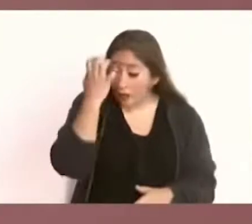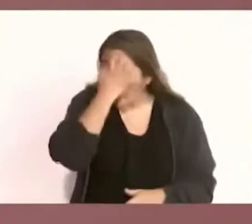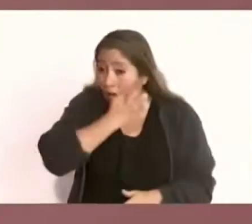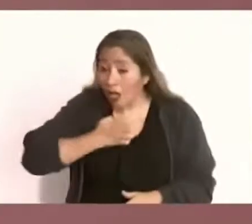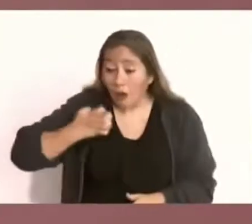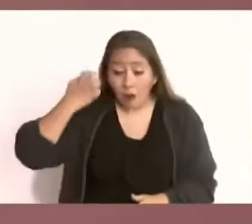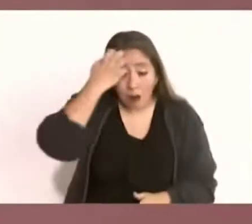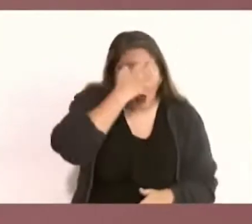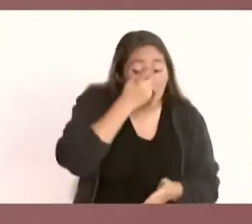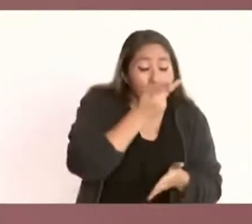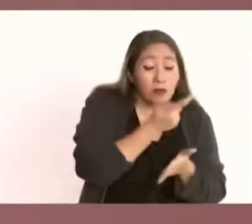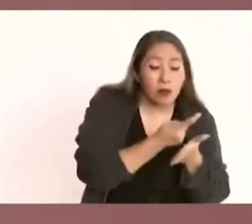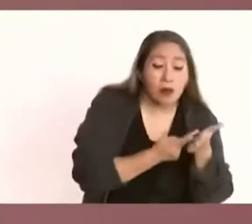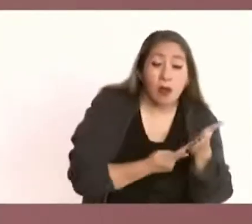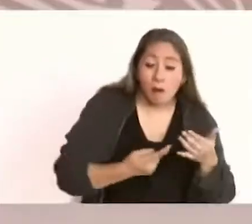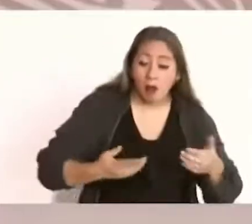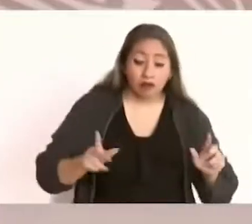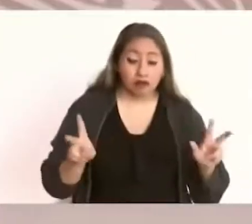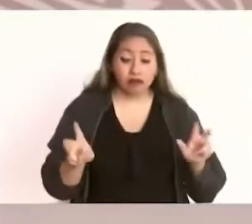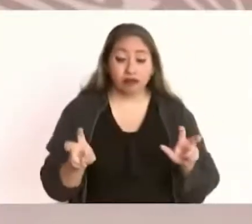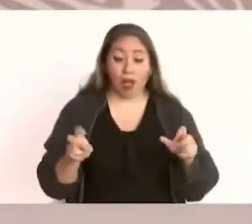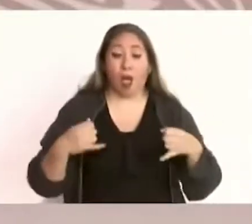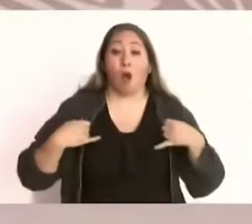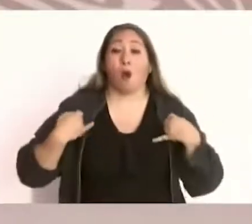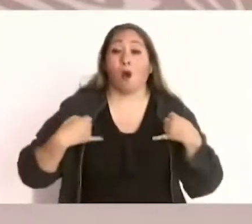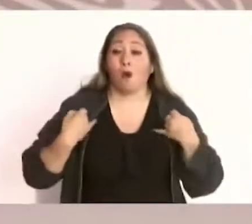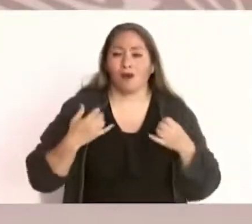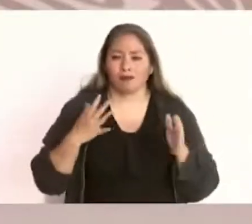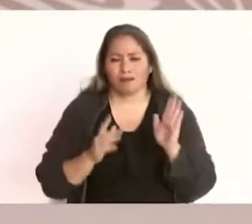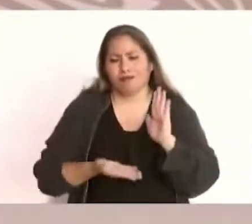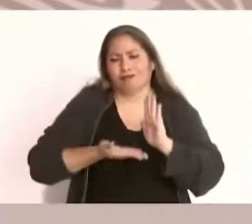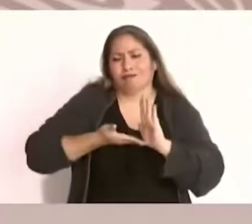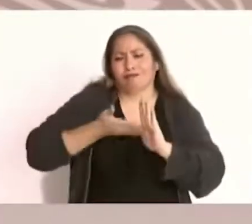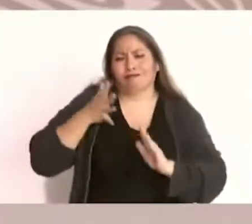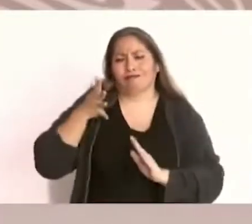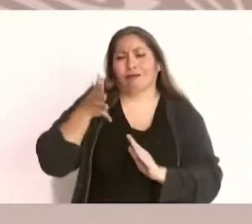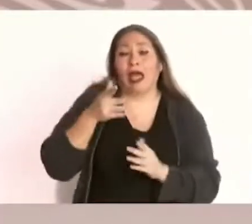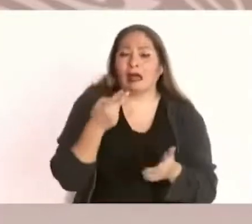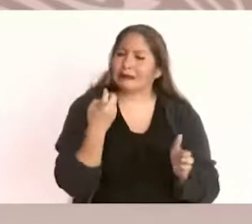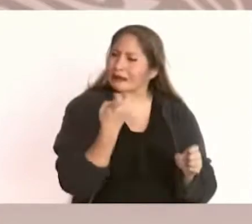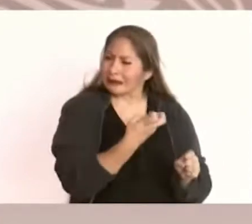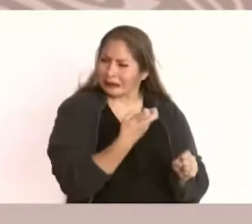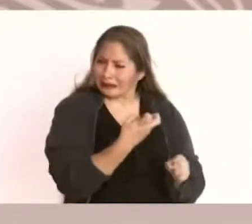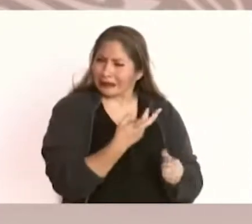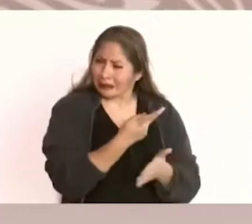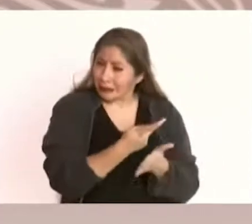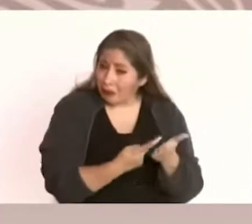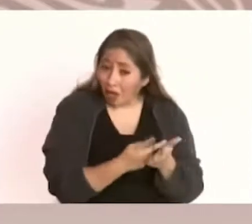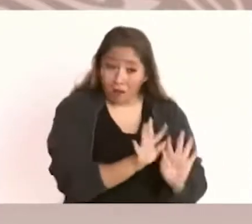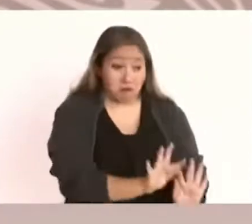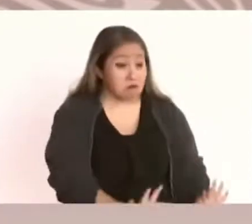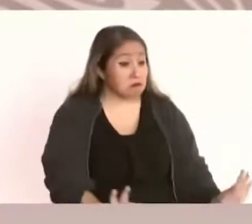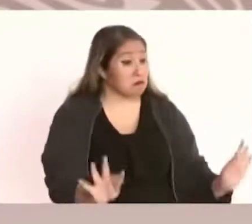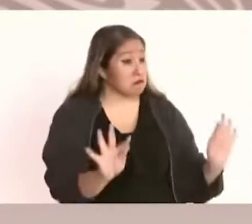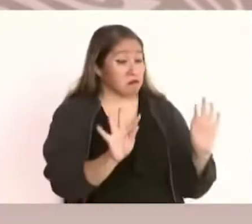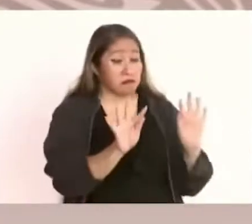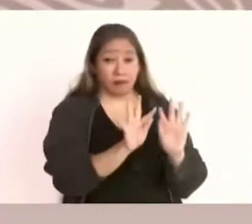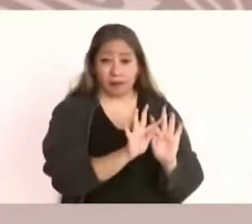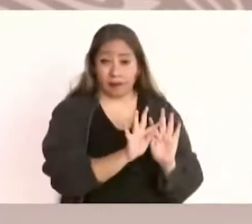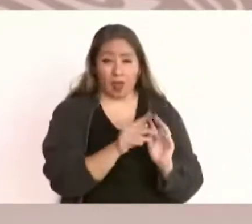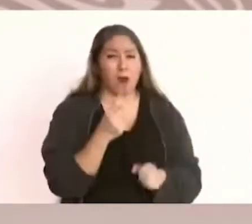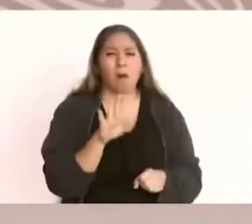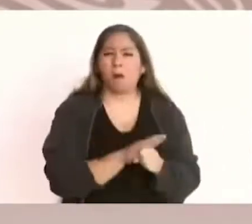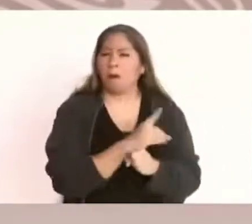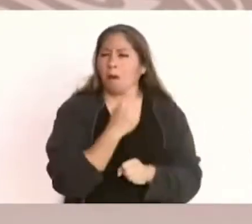que no intervengan en las elecciones con recursos públicos. La democracia nos aporta cosas muy importantes, una sobre